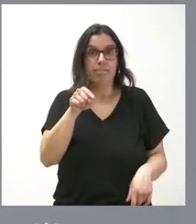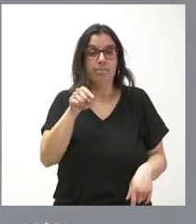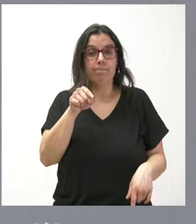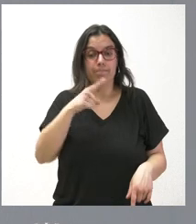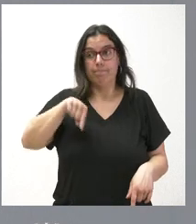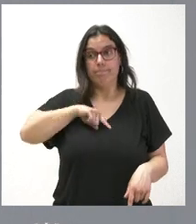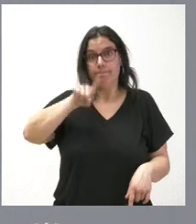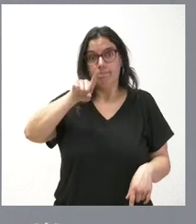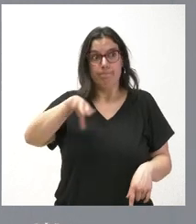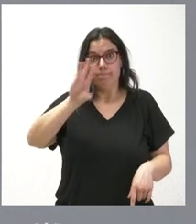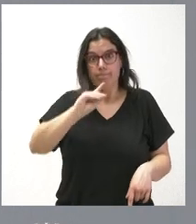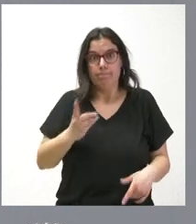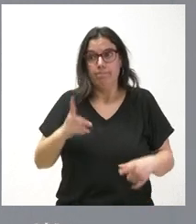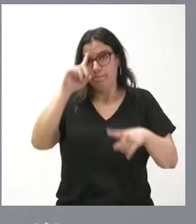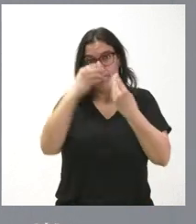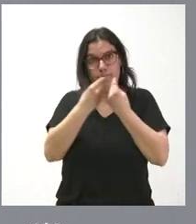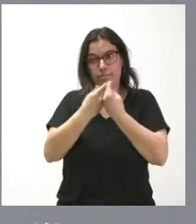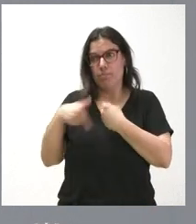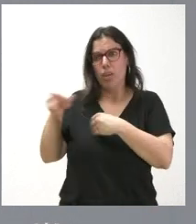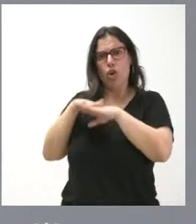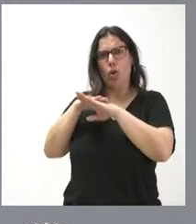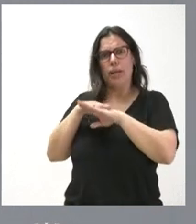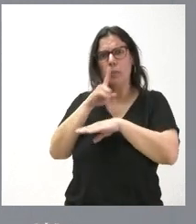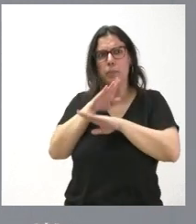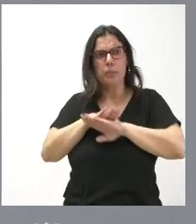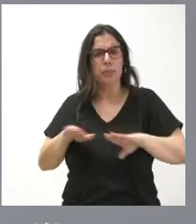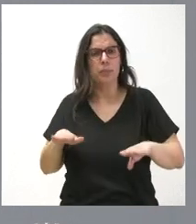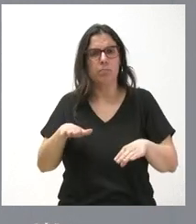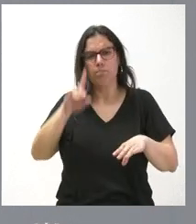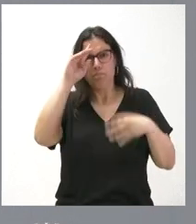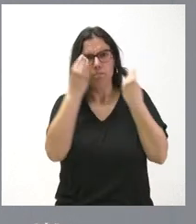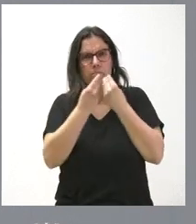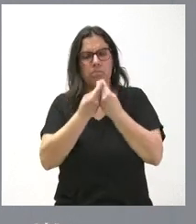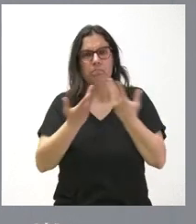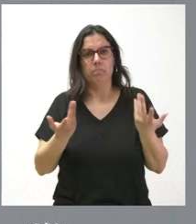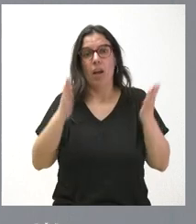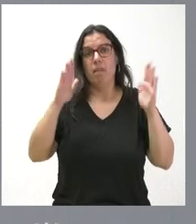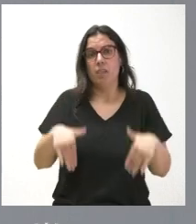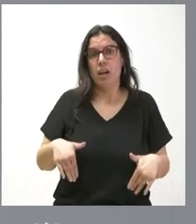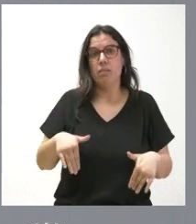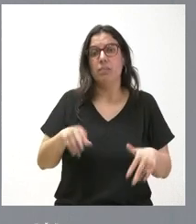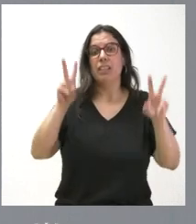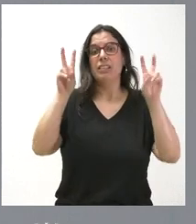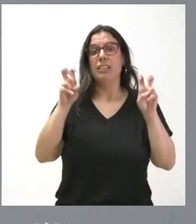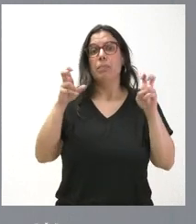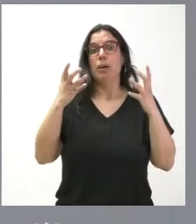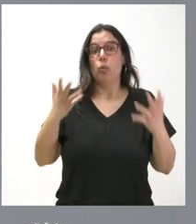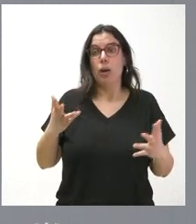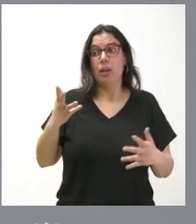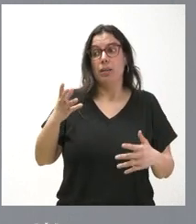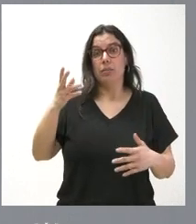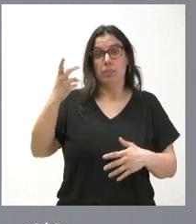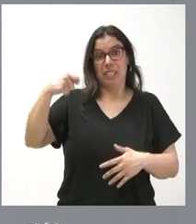entendemos cómo el Gobierno mantiene el silencio en este debate. Y, al final, hay una cuestión que es que quien lo plantea